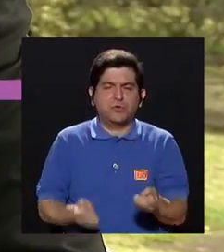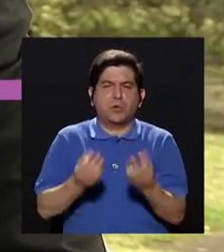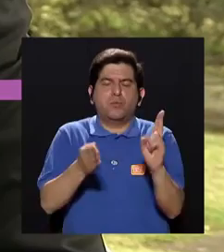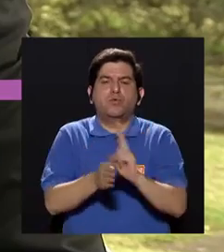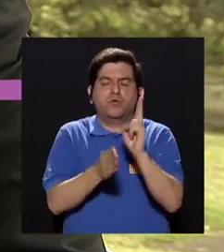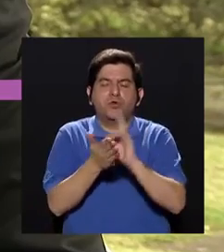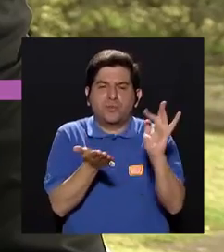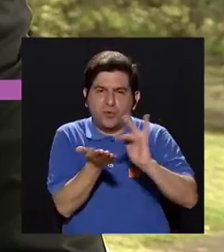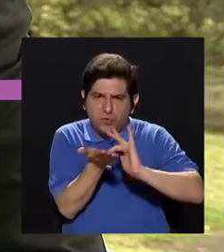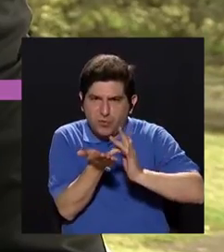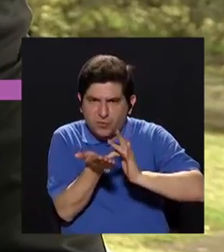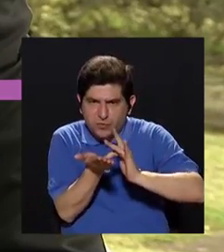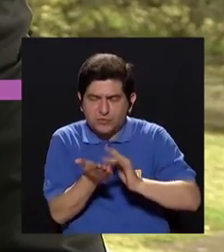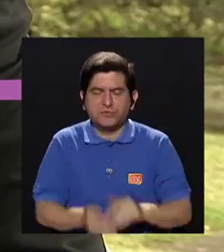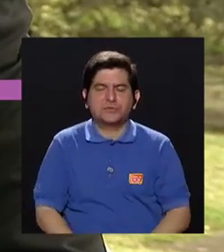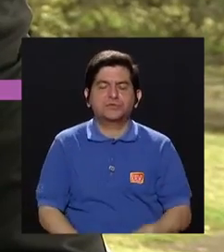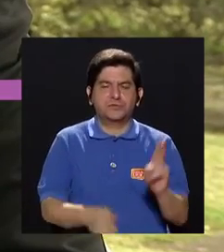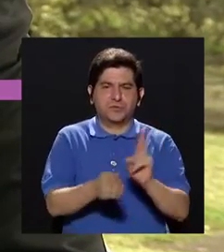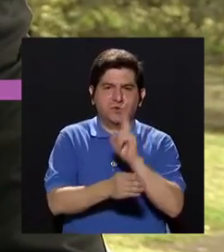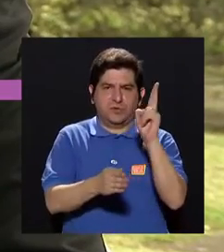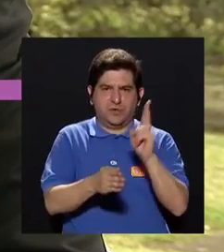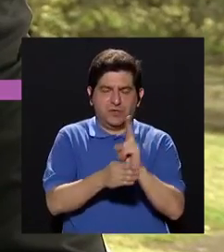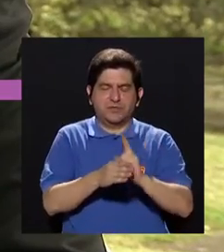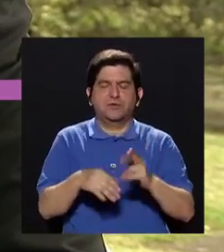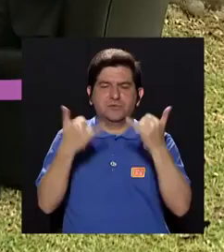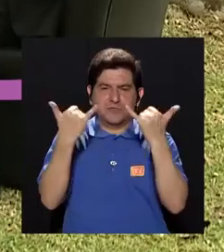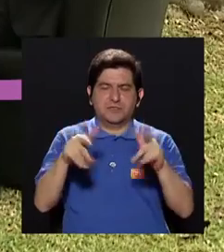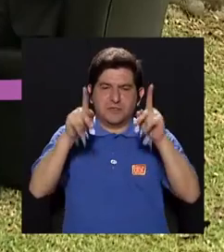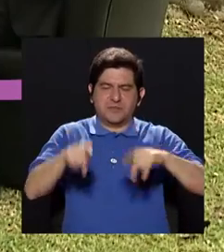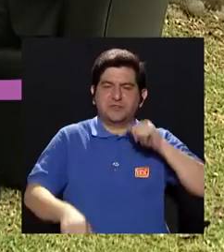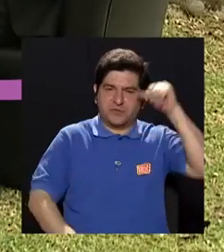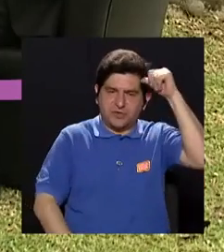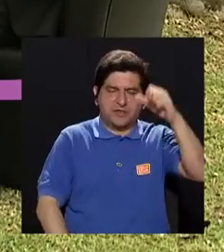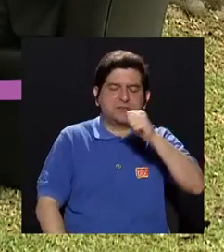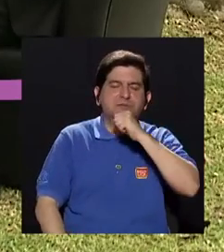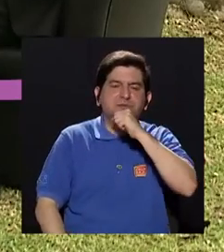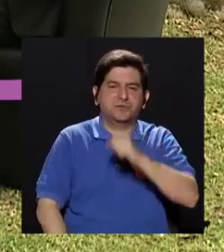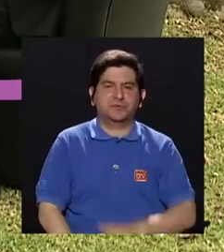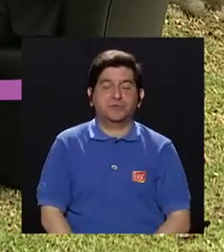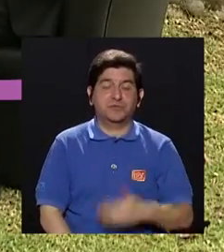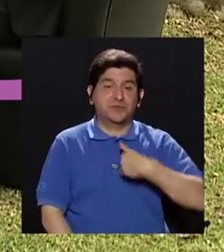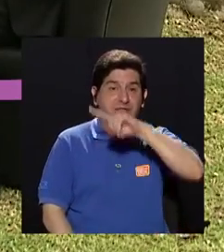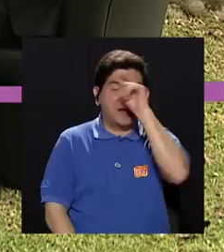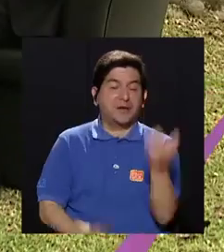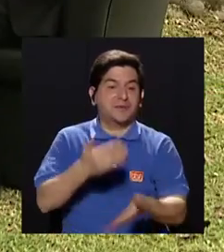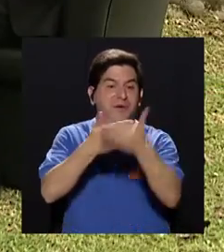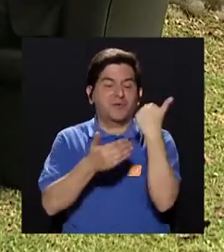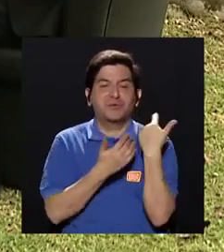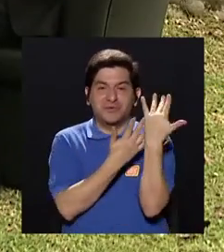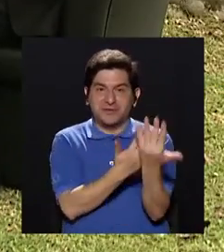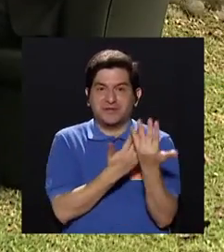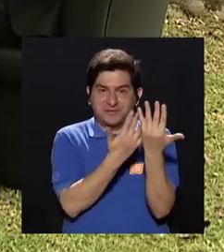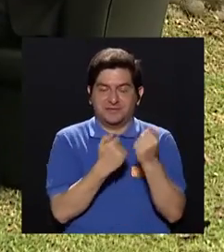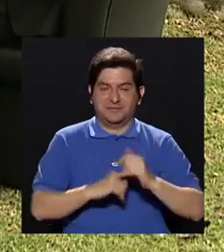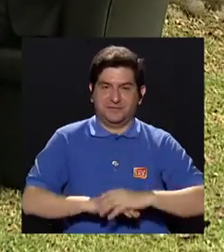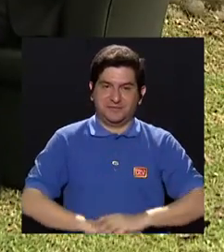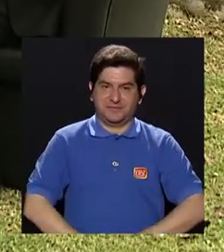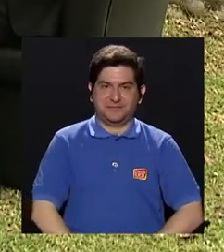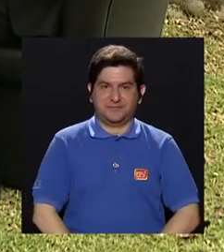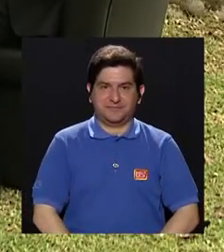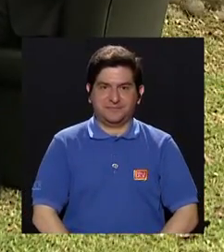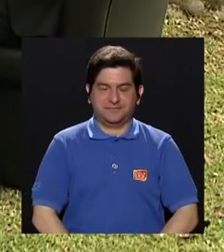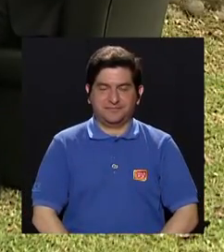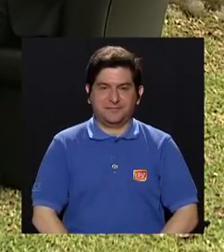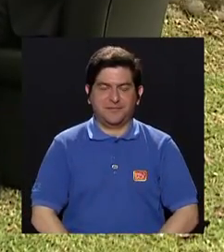o la cantidad de medicamentos que se toman en la adultez mayor. Y teníamos una pregunta pendiente, doctor, en el bloque anterior y